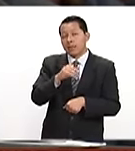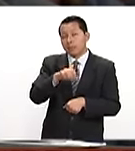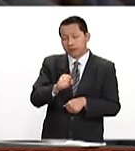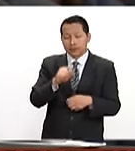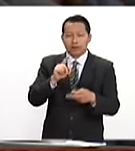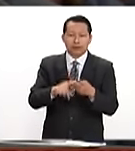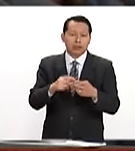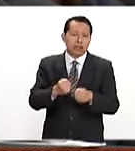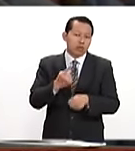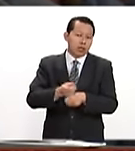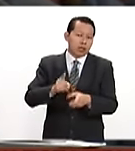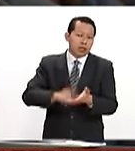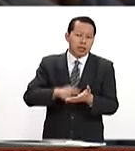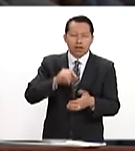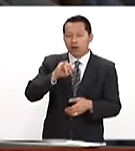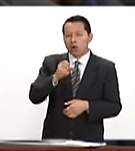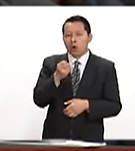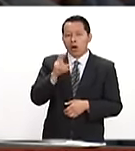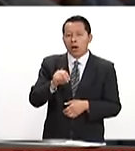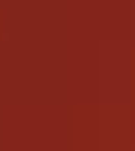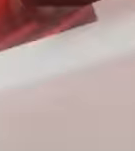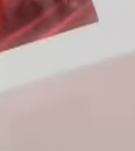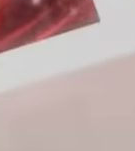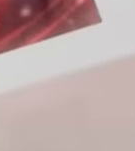y de Seguridad Interna, John Kelly.